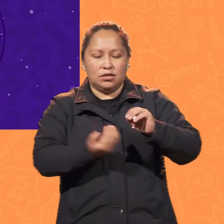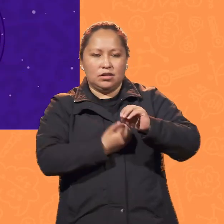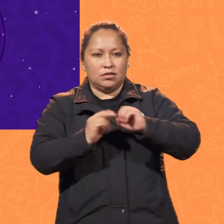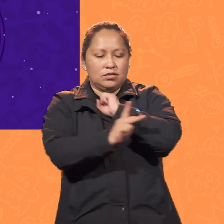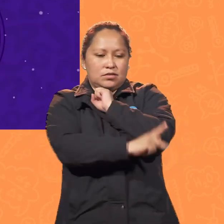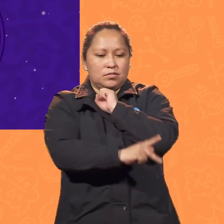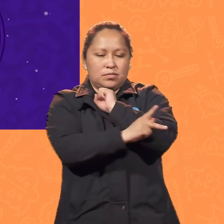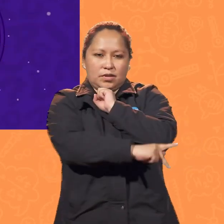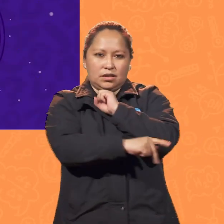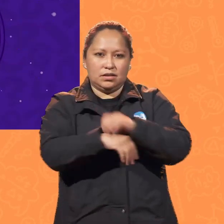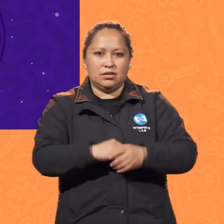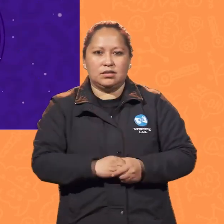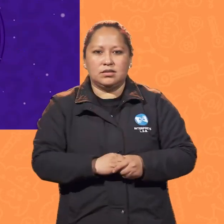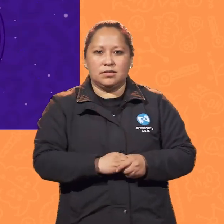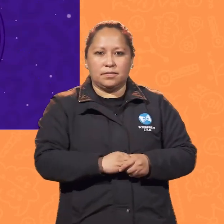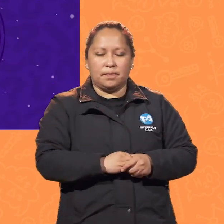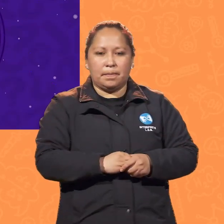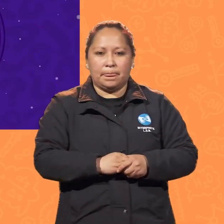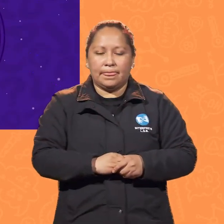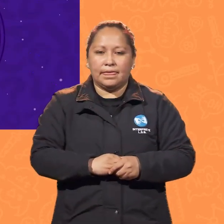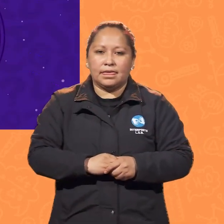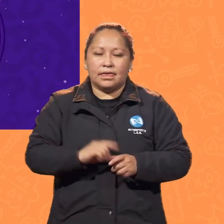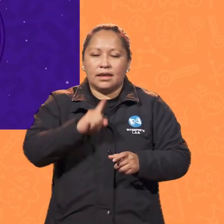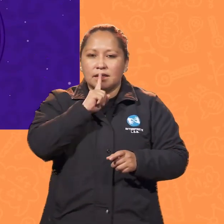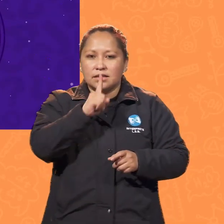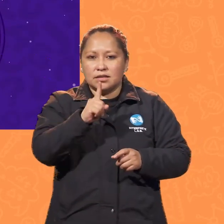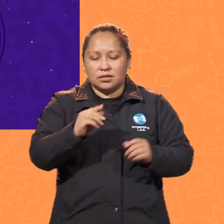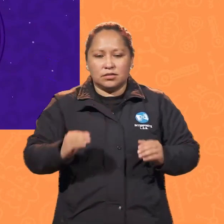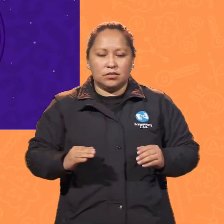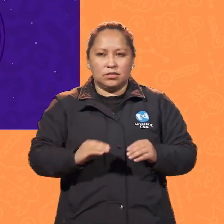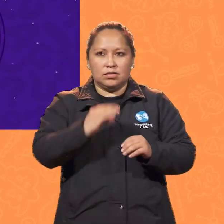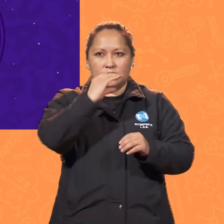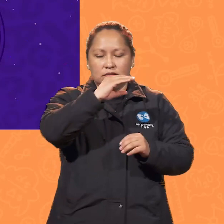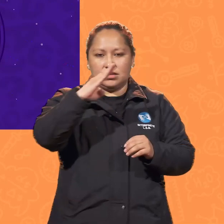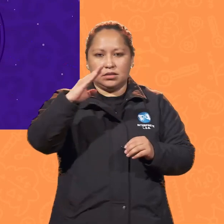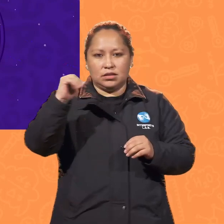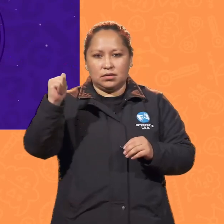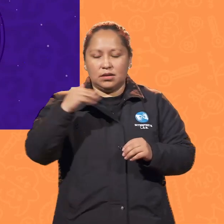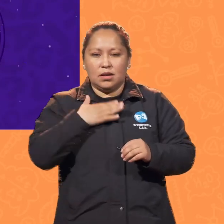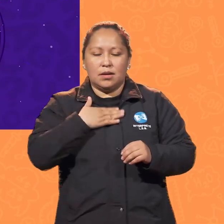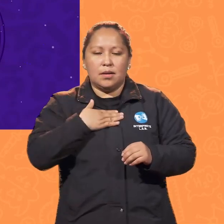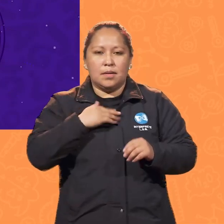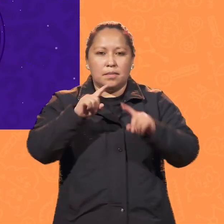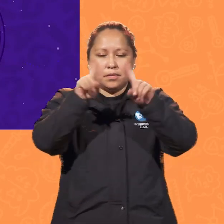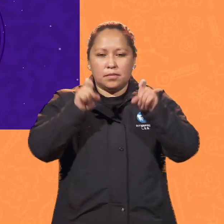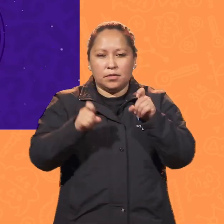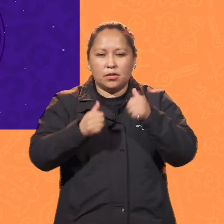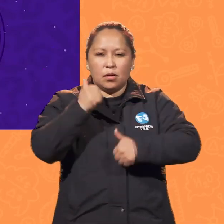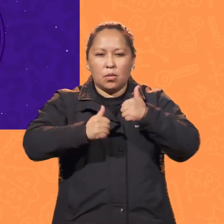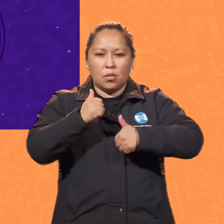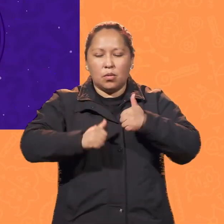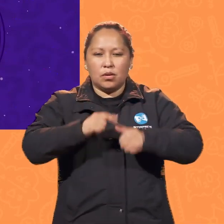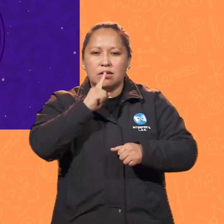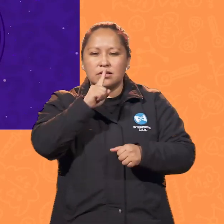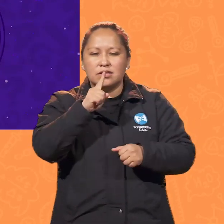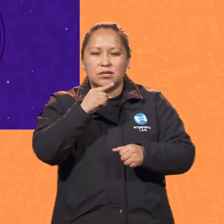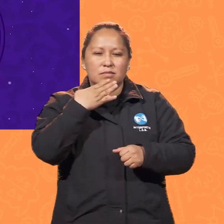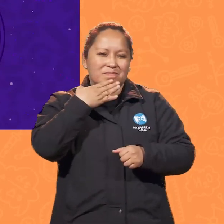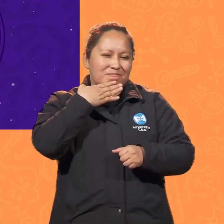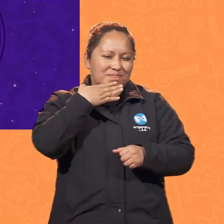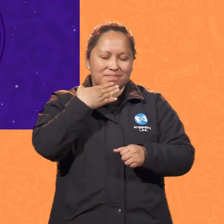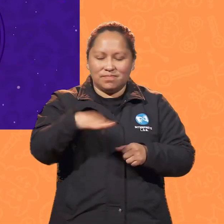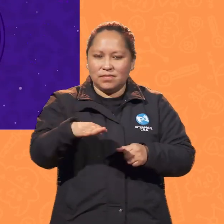Mi nombre es Sebastián Mateo Mendieta Solís, soy de la ciudad de Cochabamba, y mi pregunta es, ¿cuáles son las ventajas y